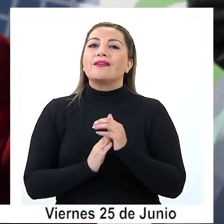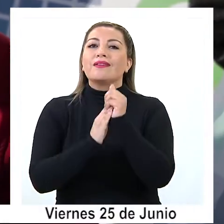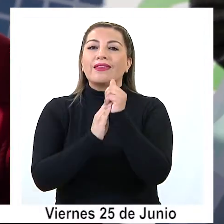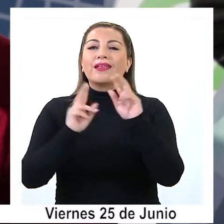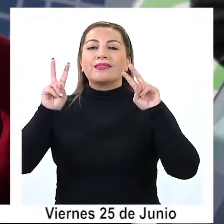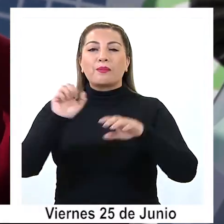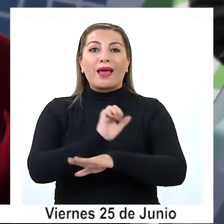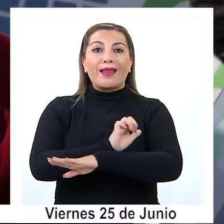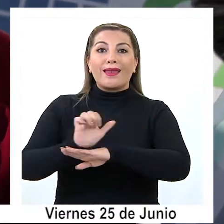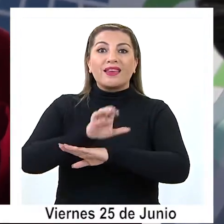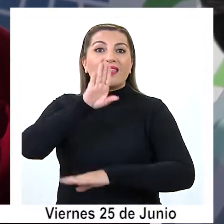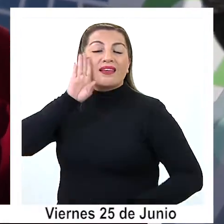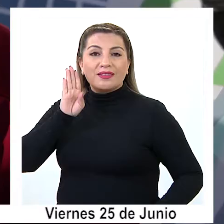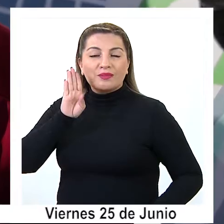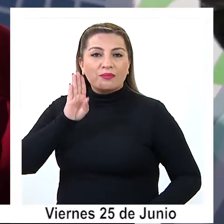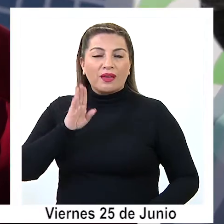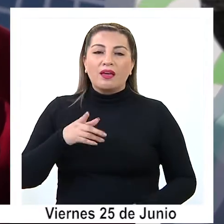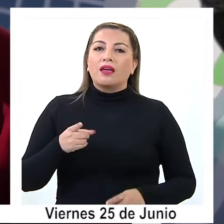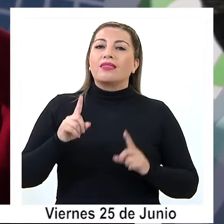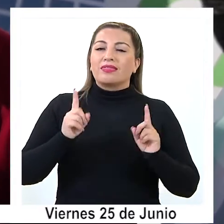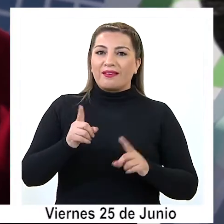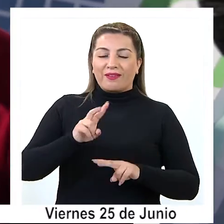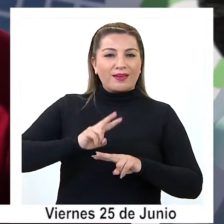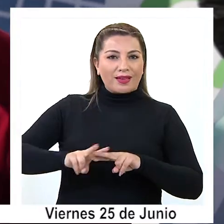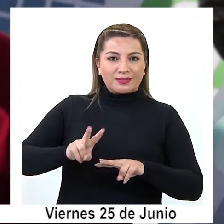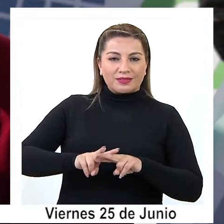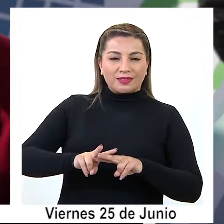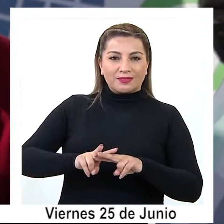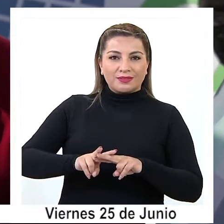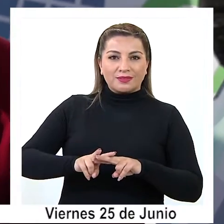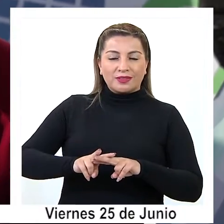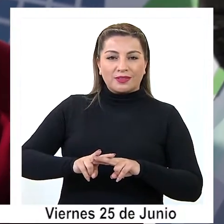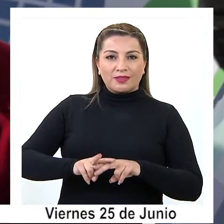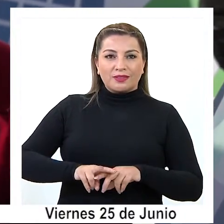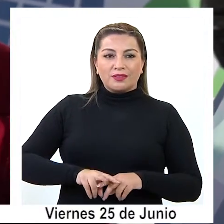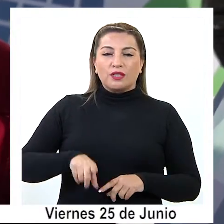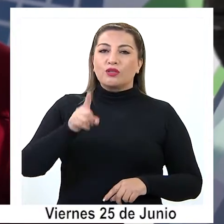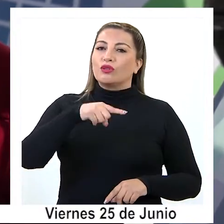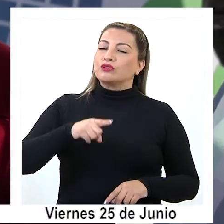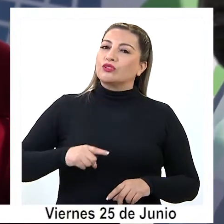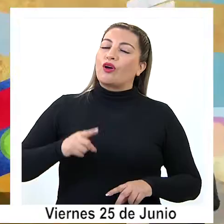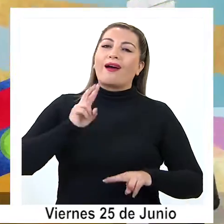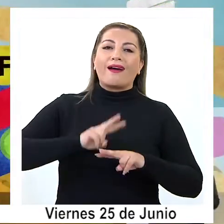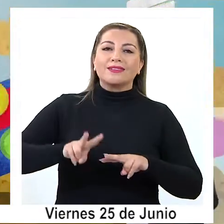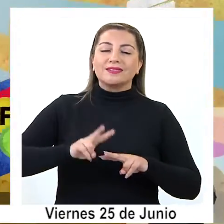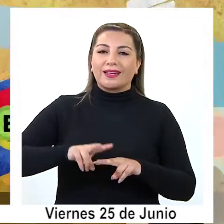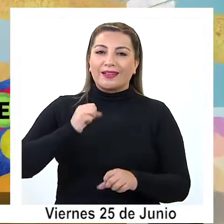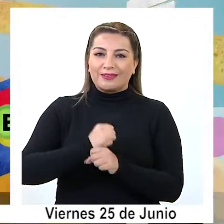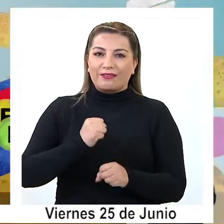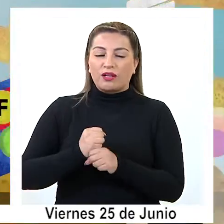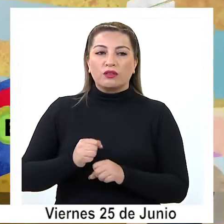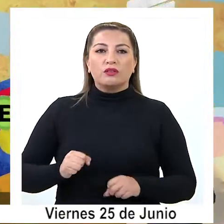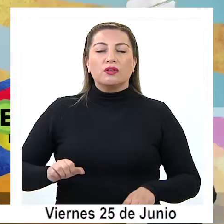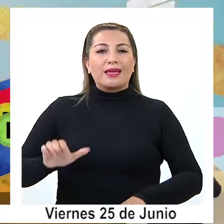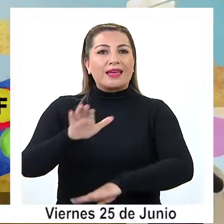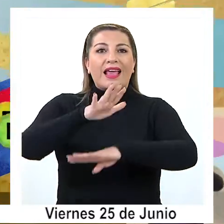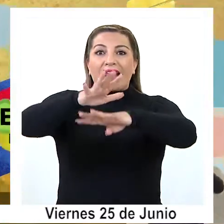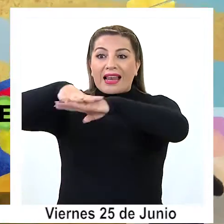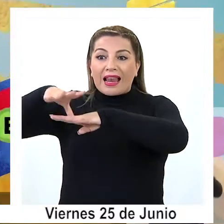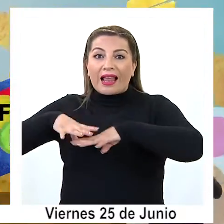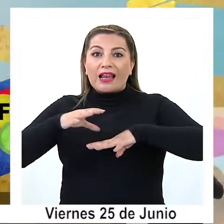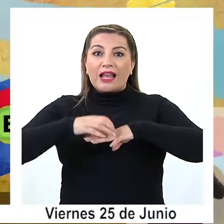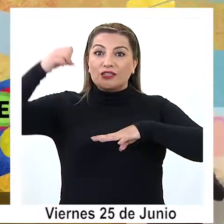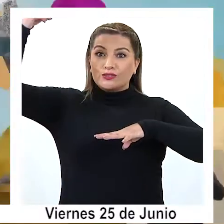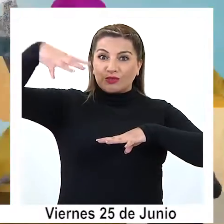tema de las energías limpias, tenemos que ser los que emprendamos esta tarea. El sistema fotovolcaico